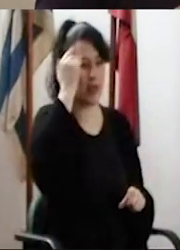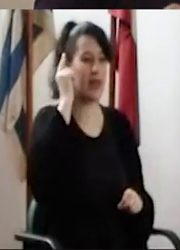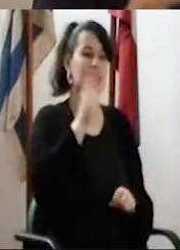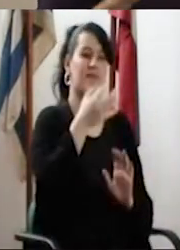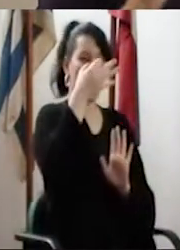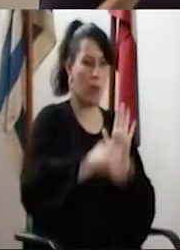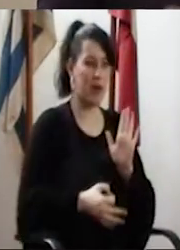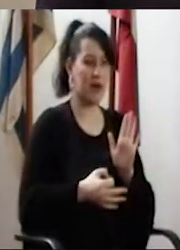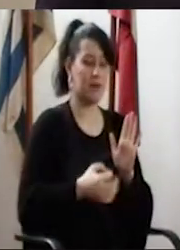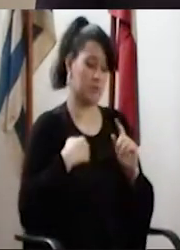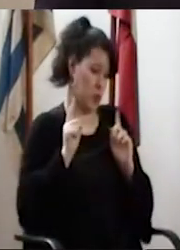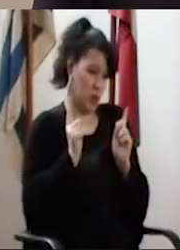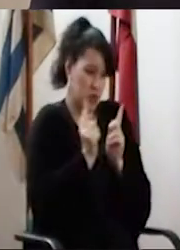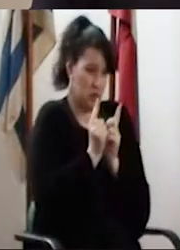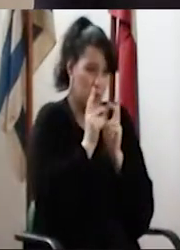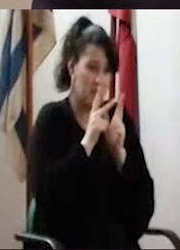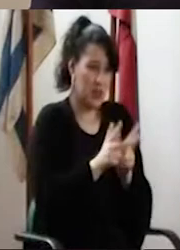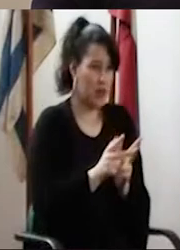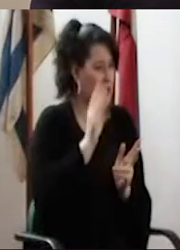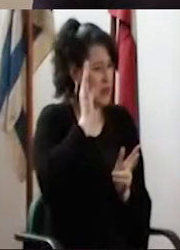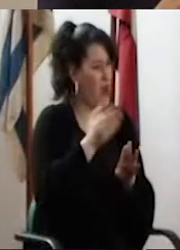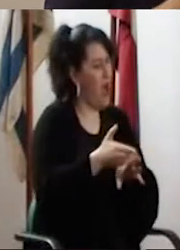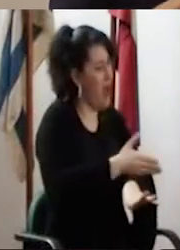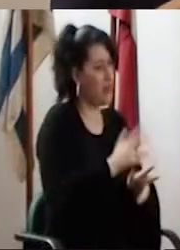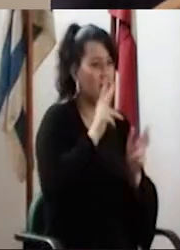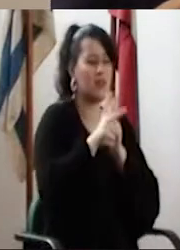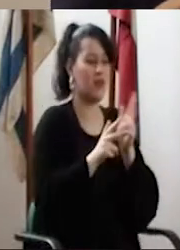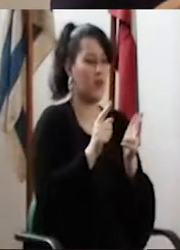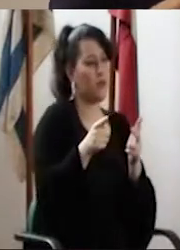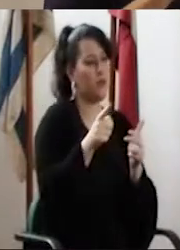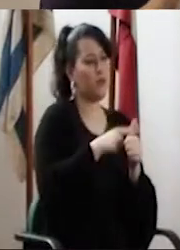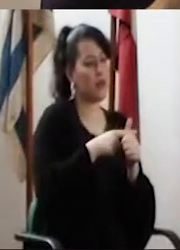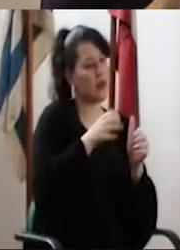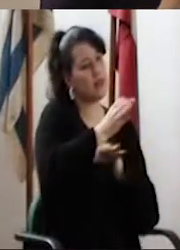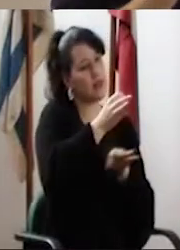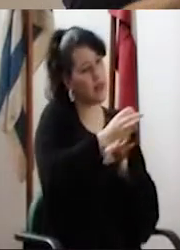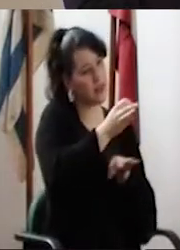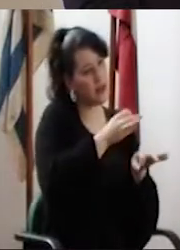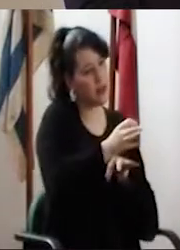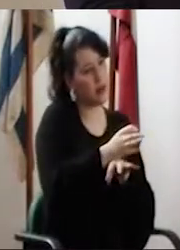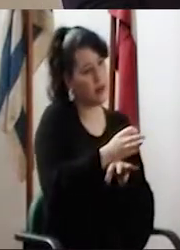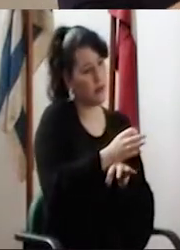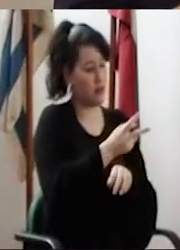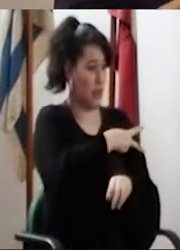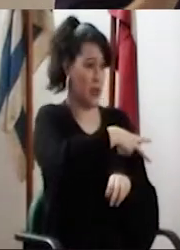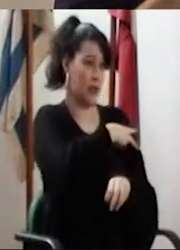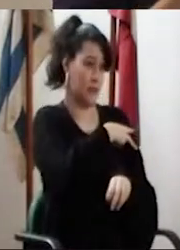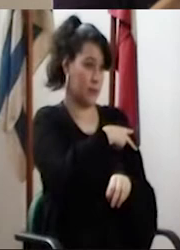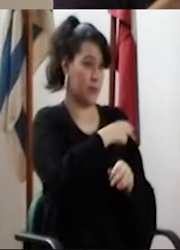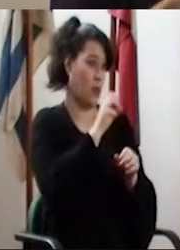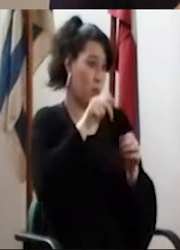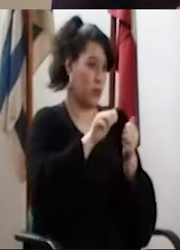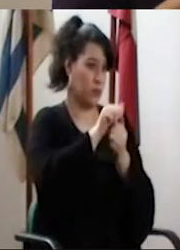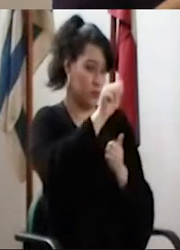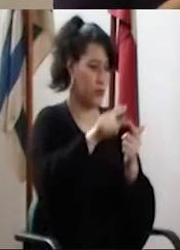docente debe cumplir y que resumiendo, las mencionó Cleber también antes, son enseñanza, enseñanza